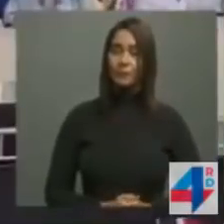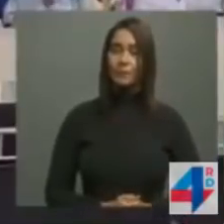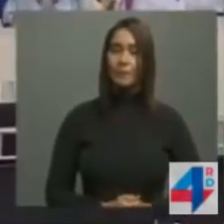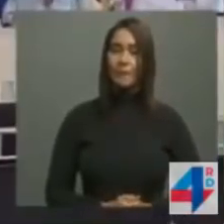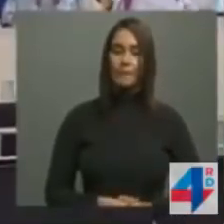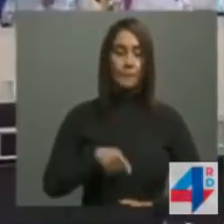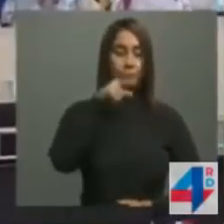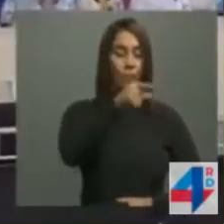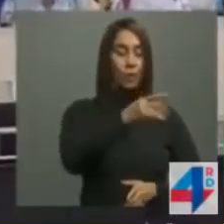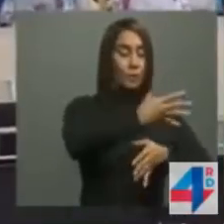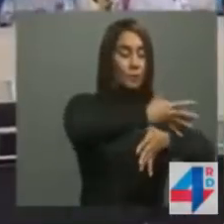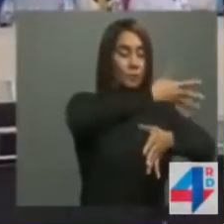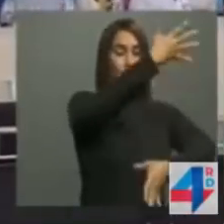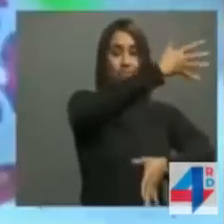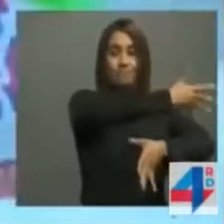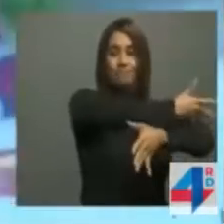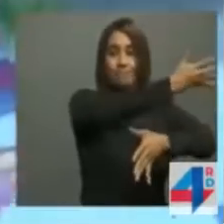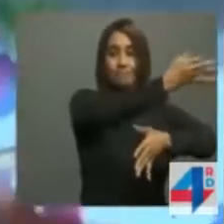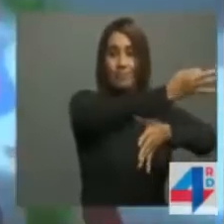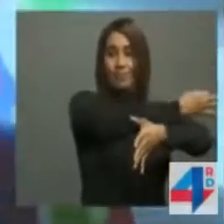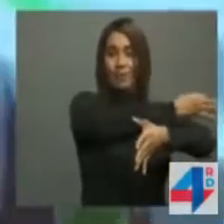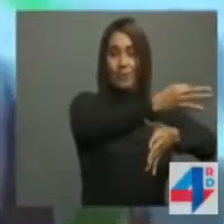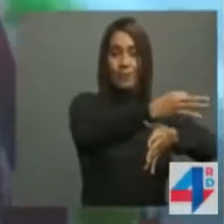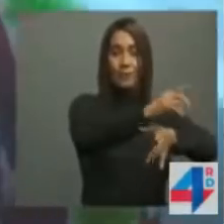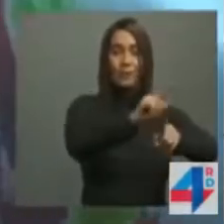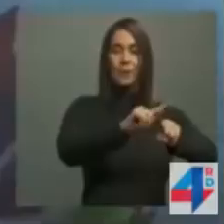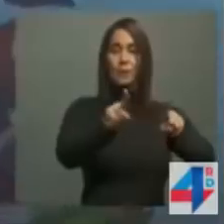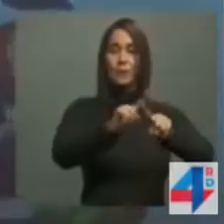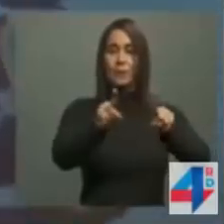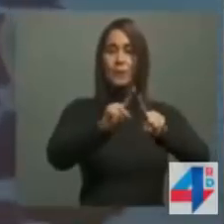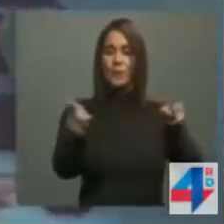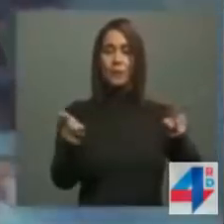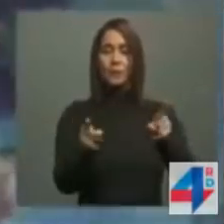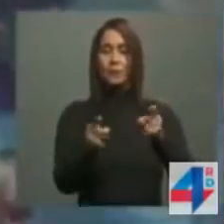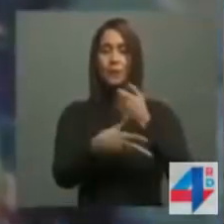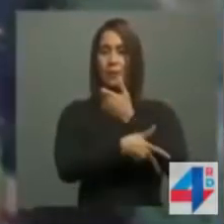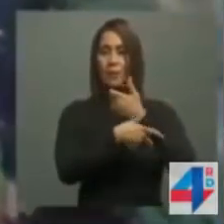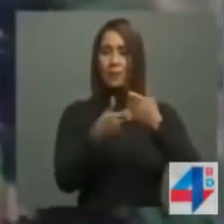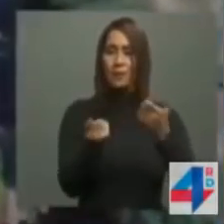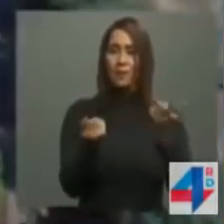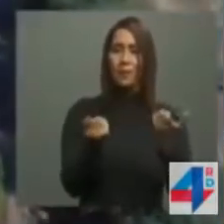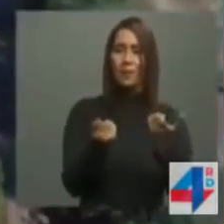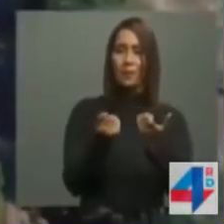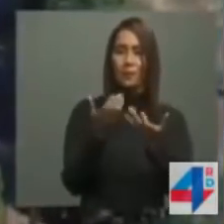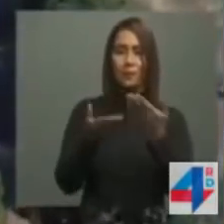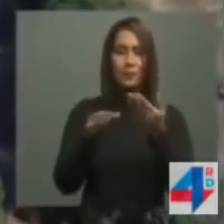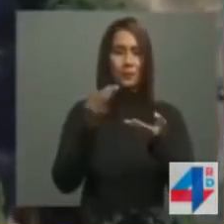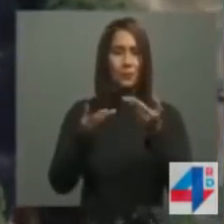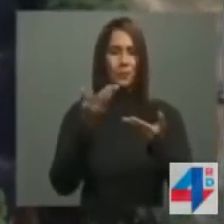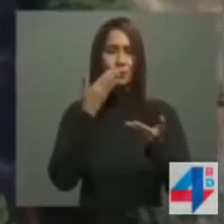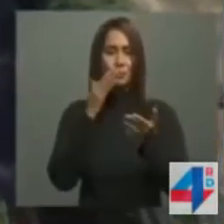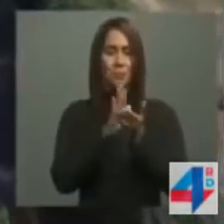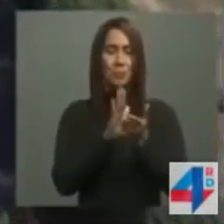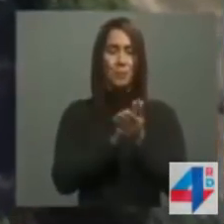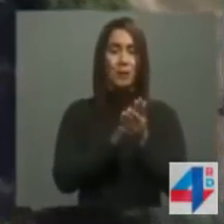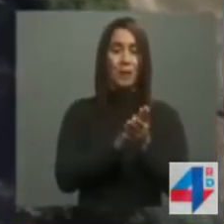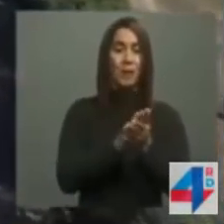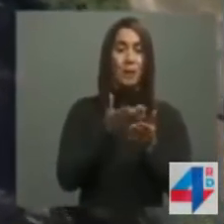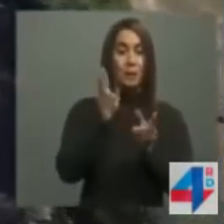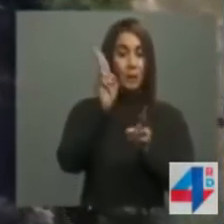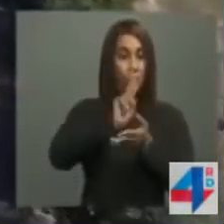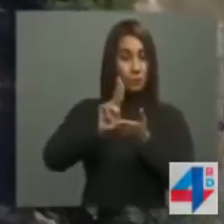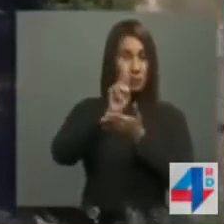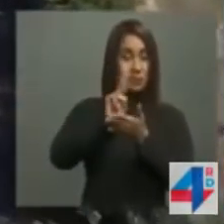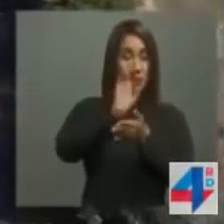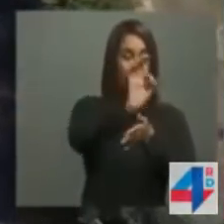Con esta valla combatiremos las distintas formas del crimen organizado que han querido tomar como base la frontera